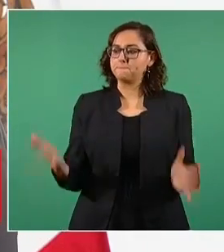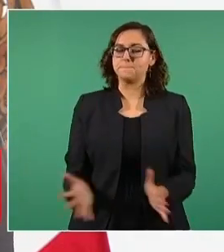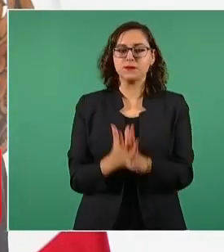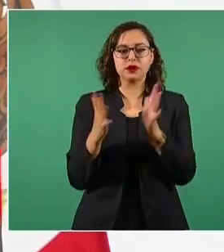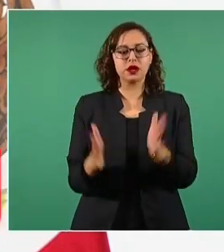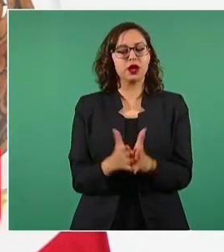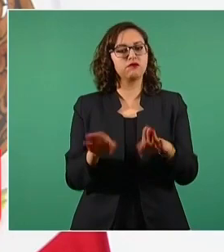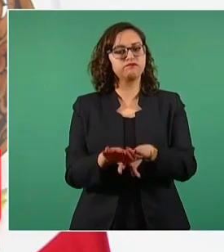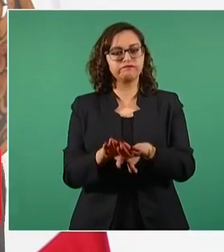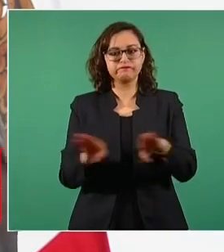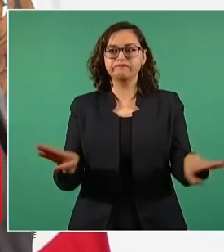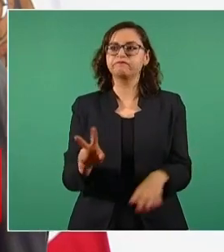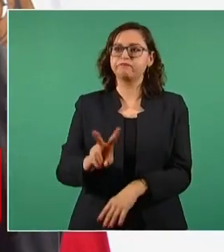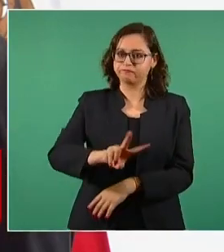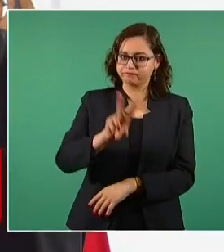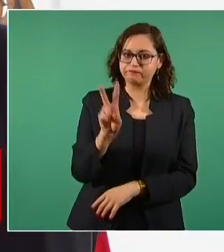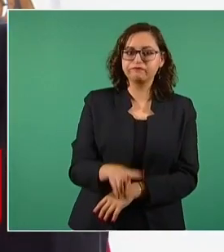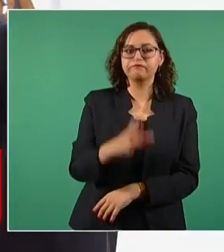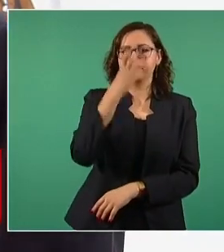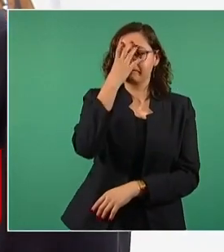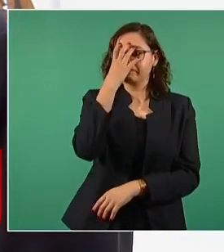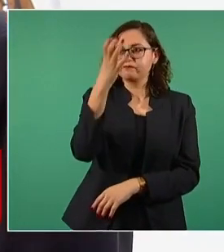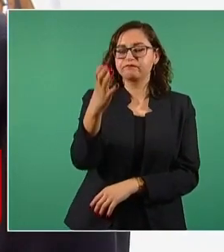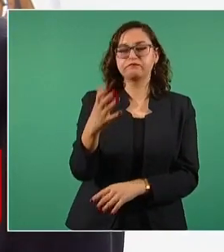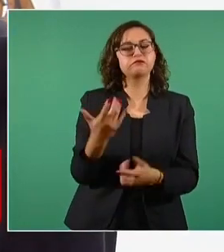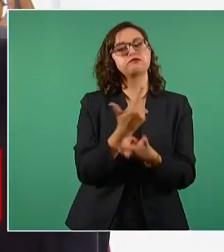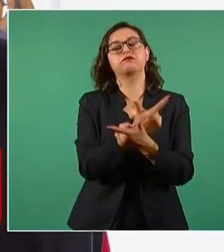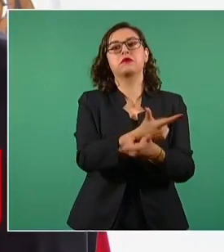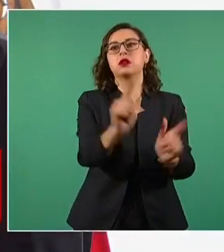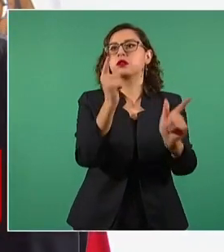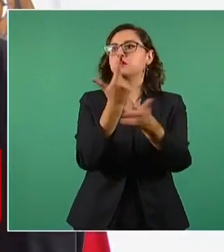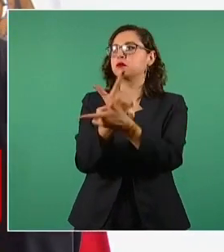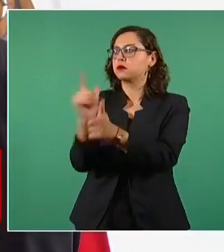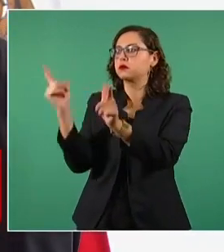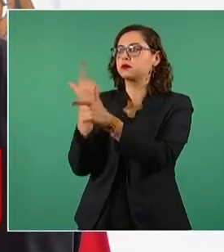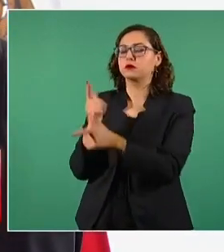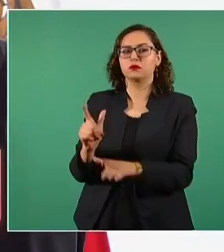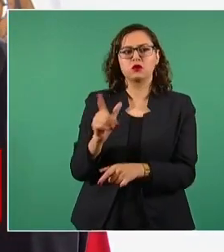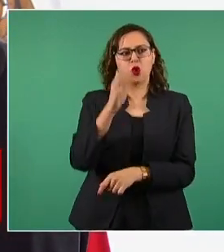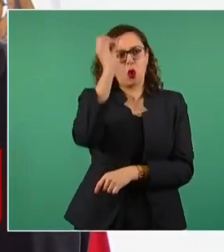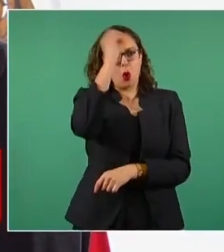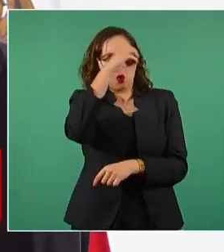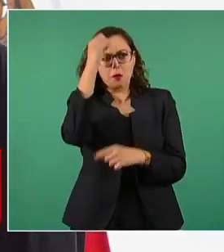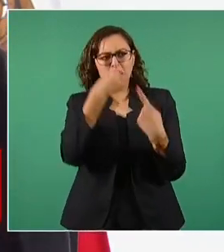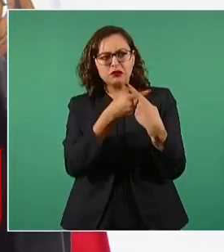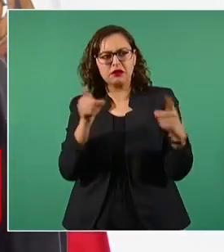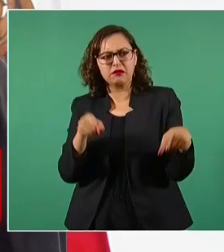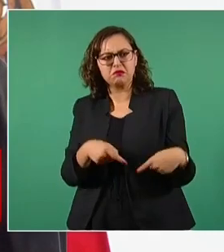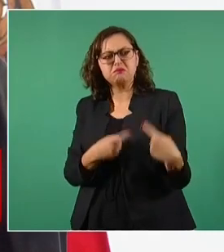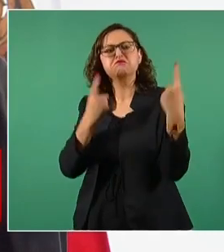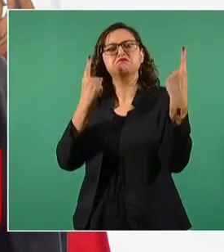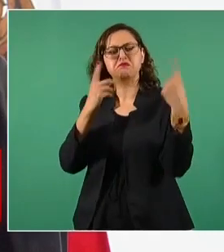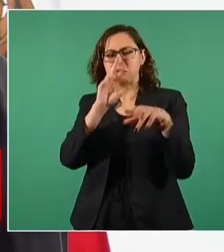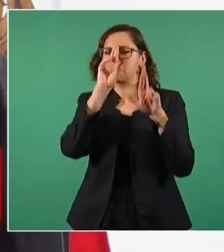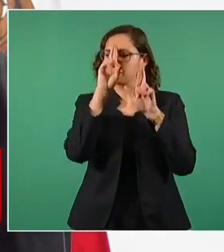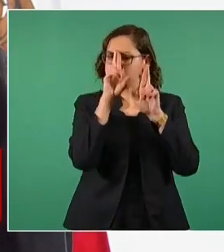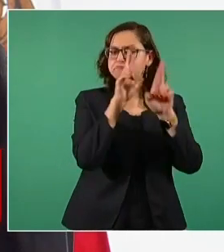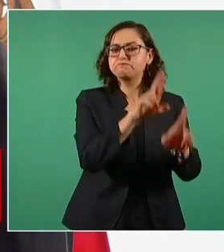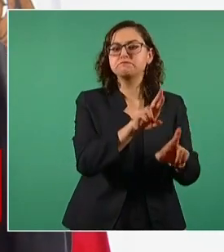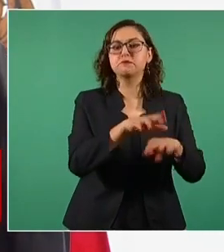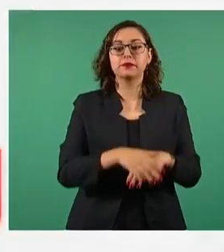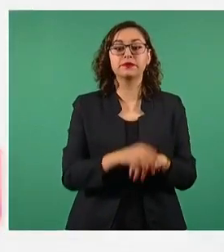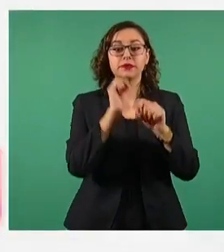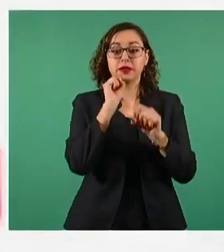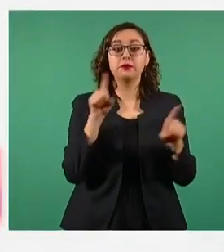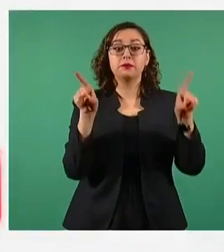libertades y el derecho a disentir, hay transparencia plena y derecho